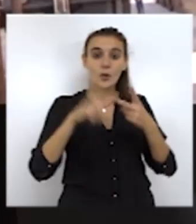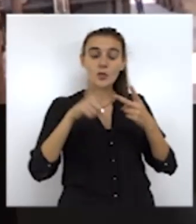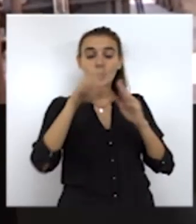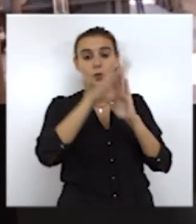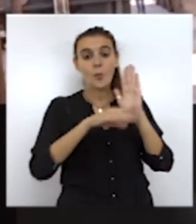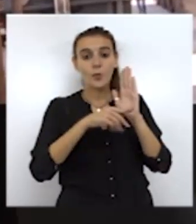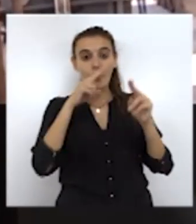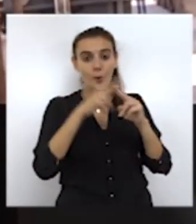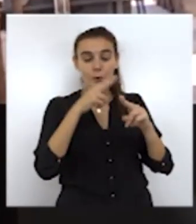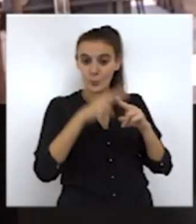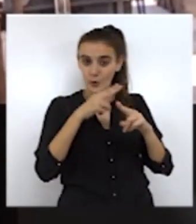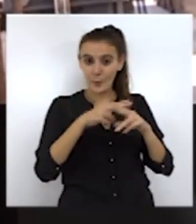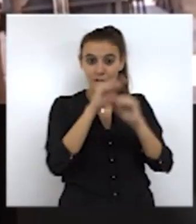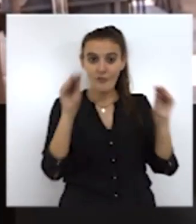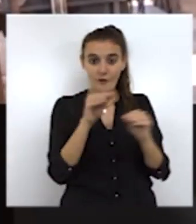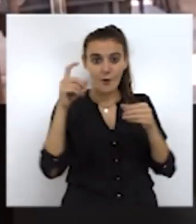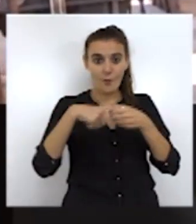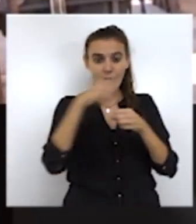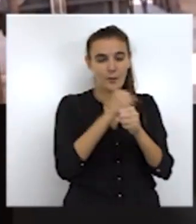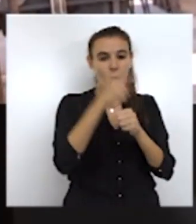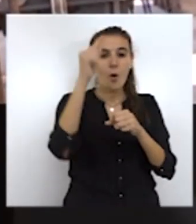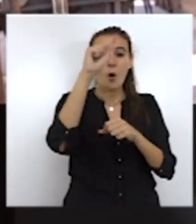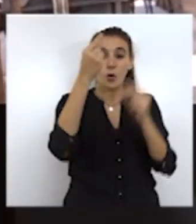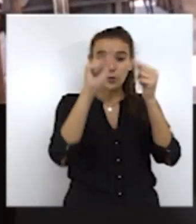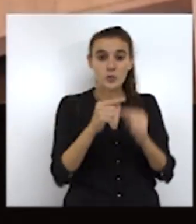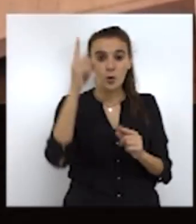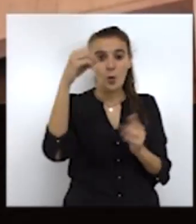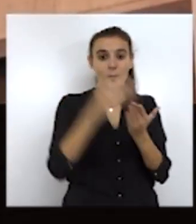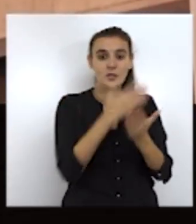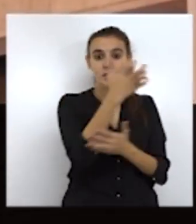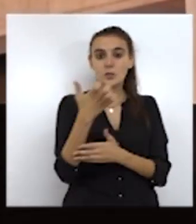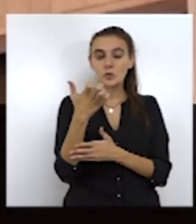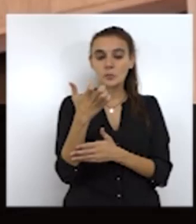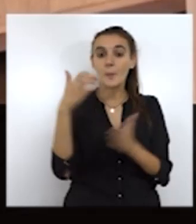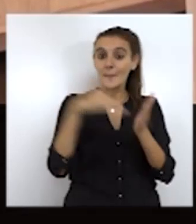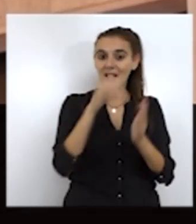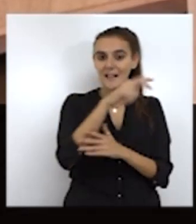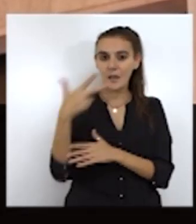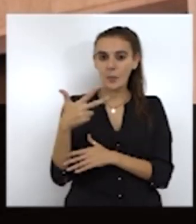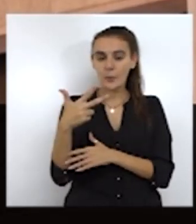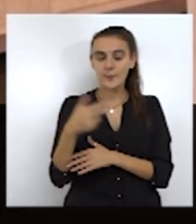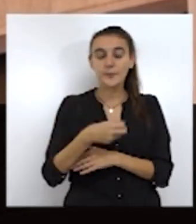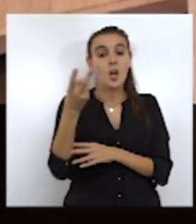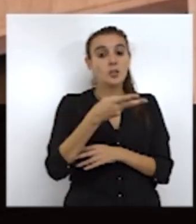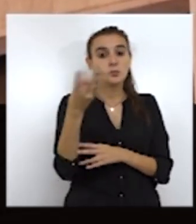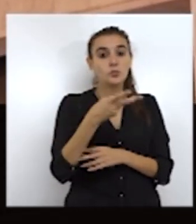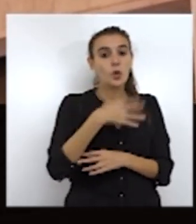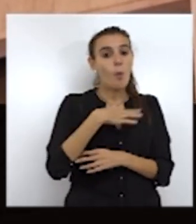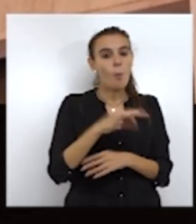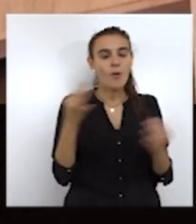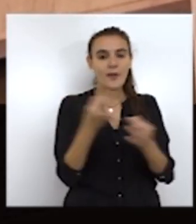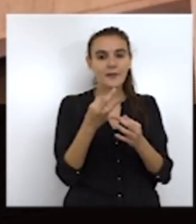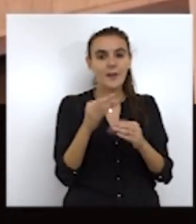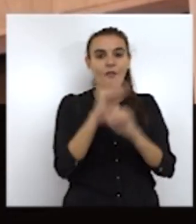otro programa denominado Formas para el Empleo con un importe de algo más de 1.500.000 euros Ambas actuaciones podrían suponer